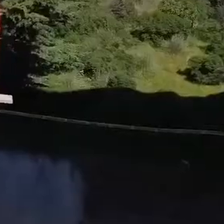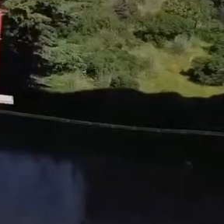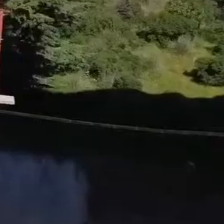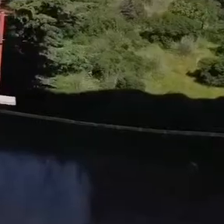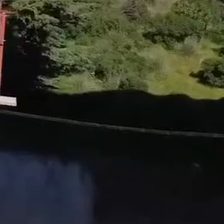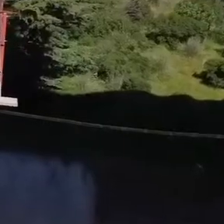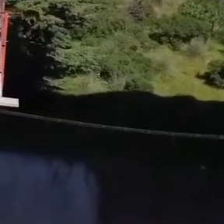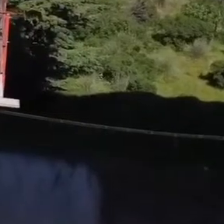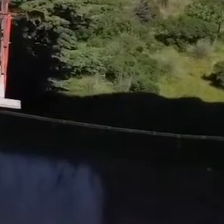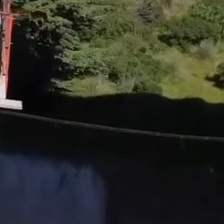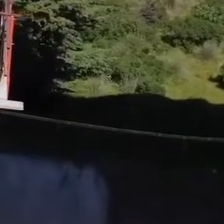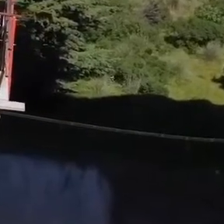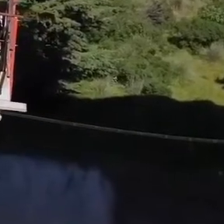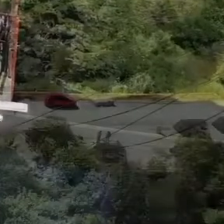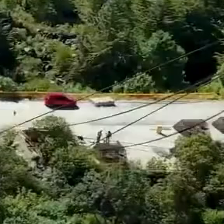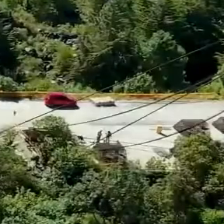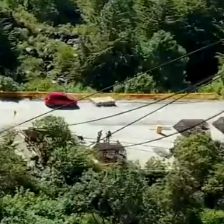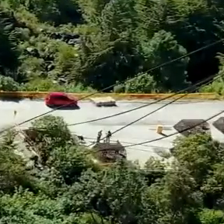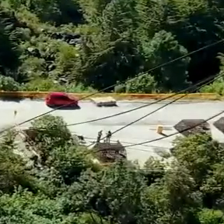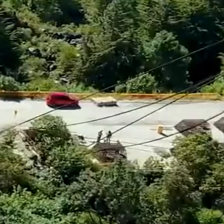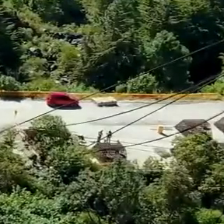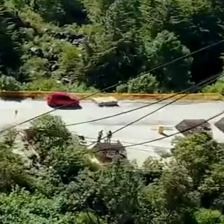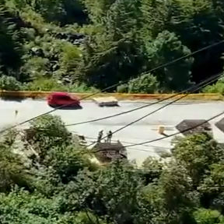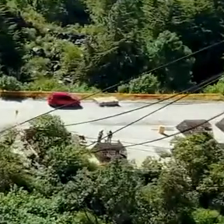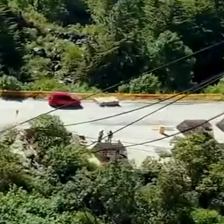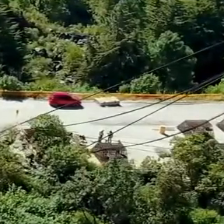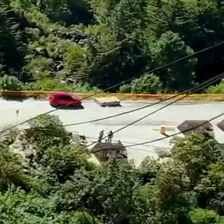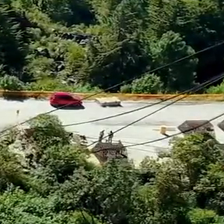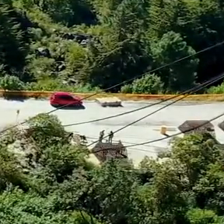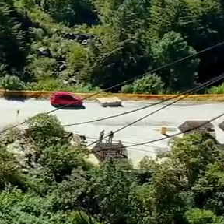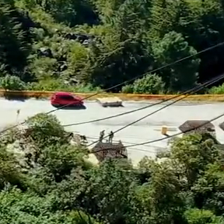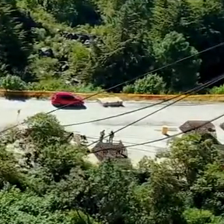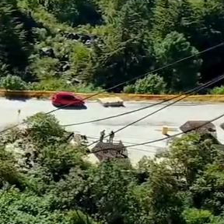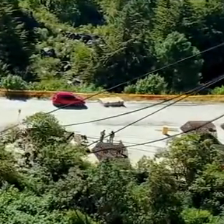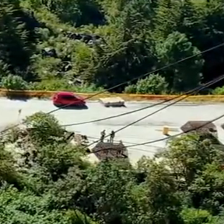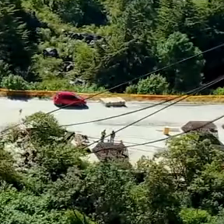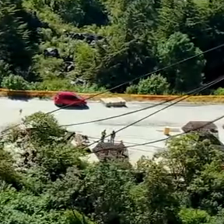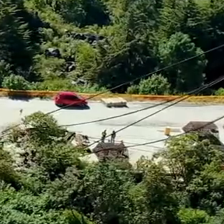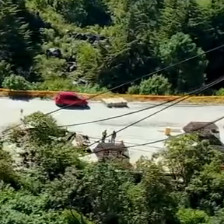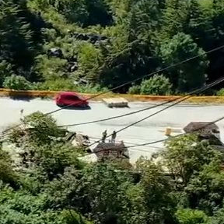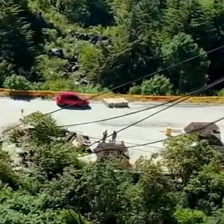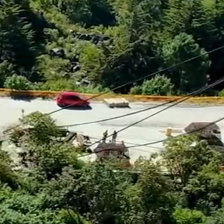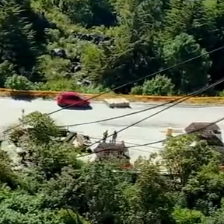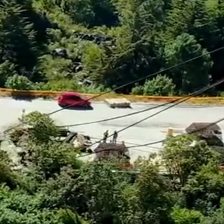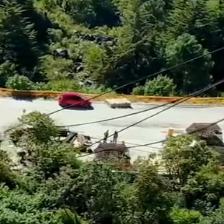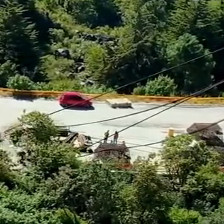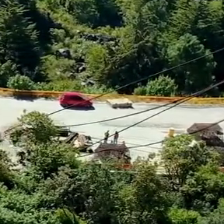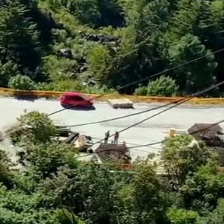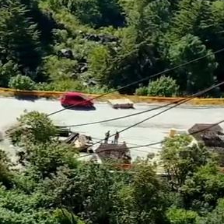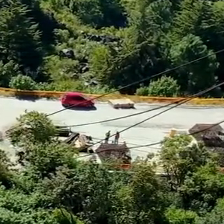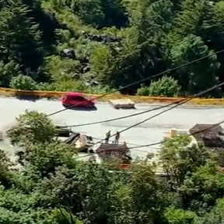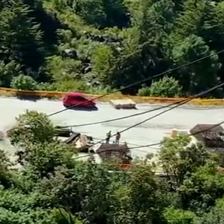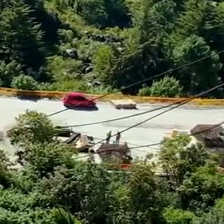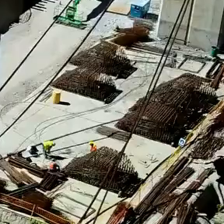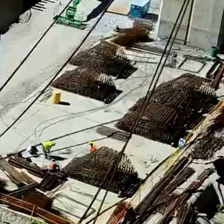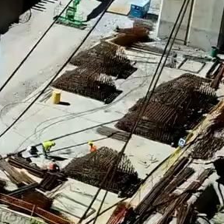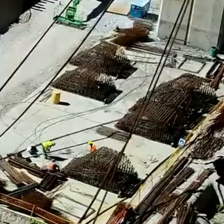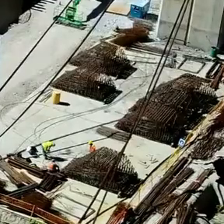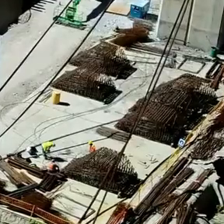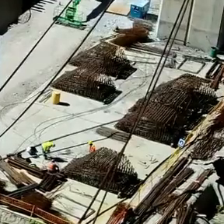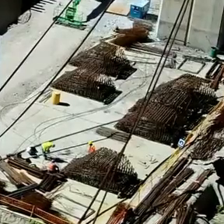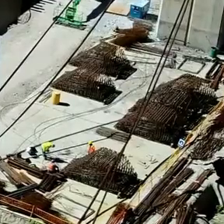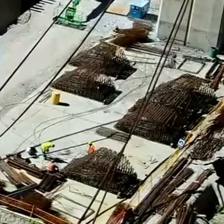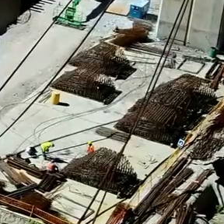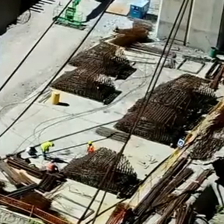faldones y el colado de banquetas. Con el colado del claro 4242A, el viaducto ya tiene continuidad en